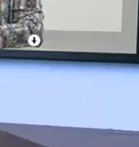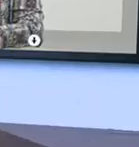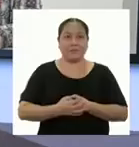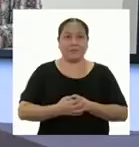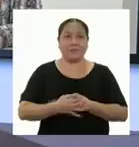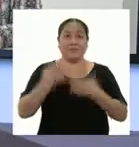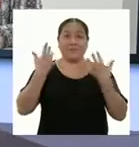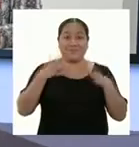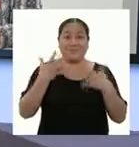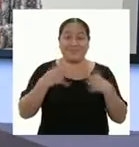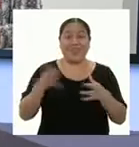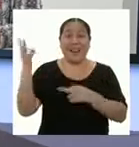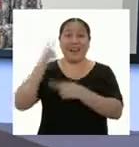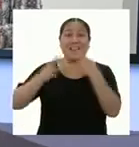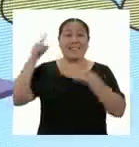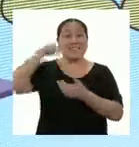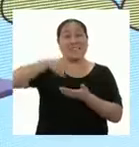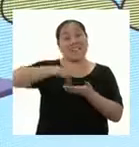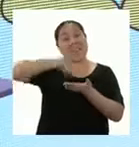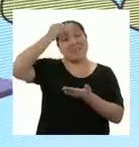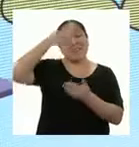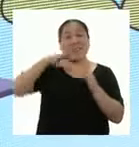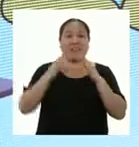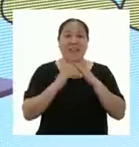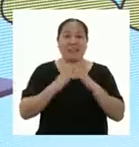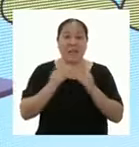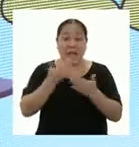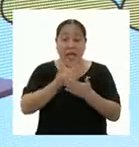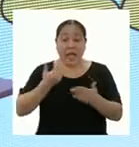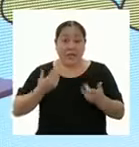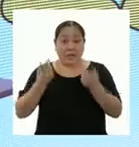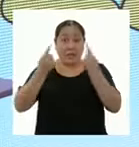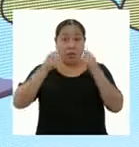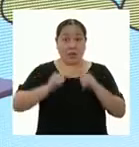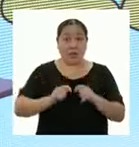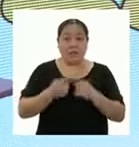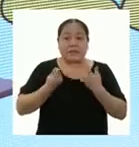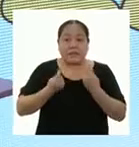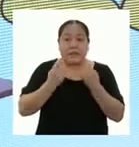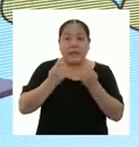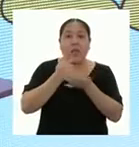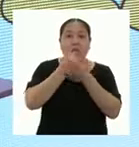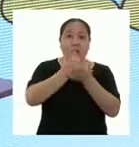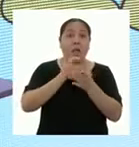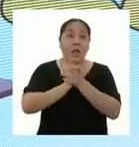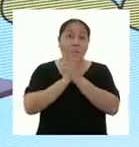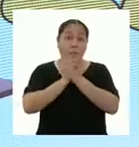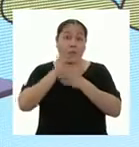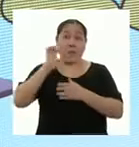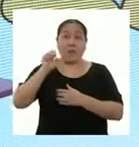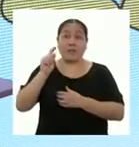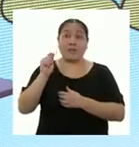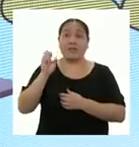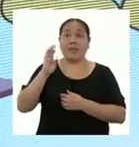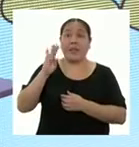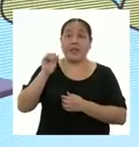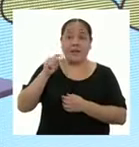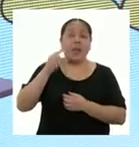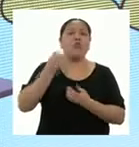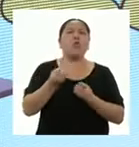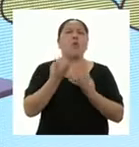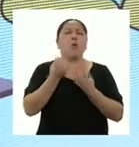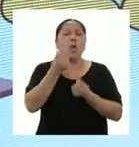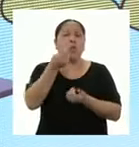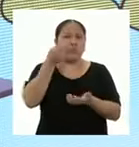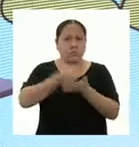Estamos de vuelta en Aprendo en Casa. Antes de la pausa, estábamos tratando de ayudar a mi amigo Esteban, calculando cuánto le van a costar